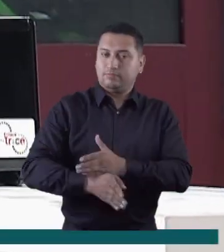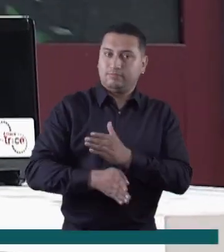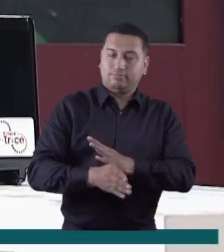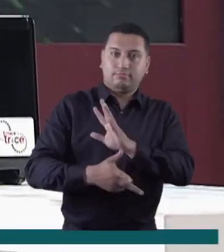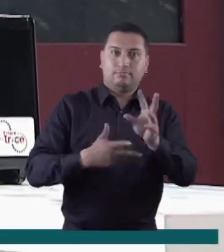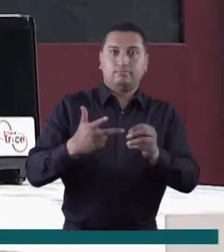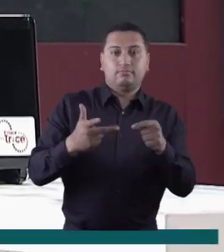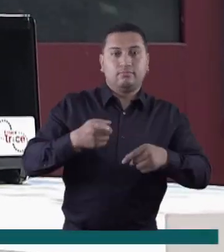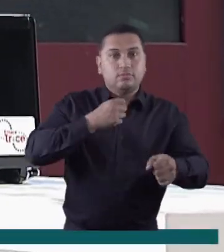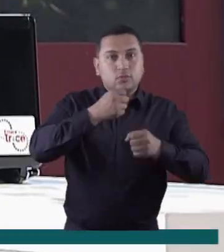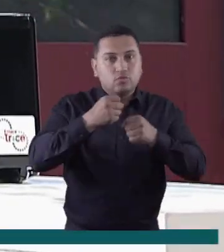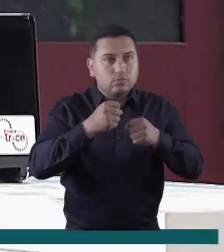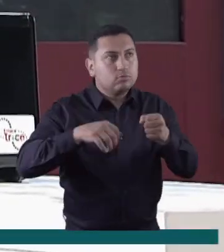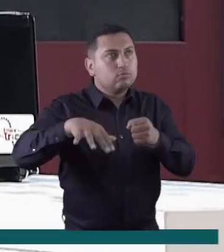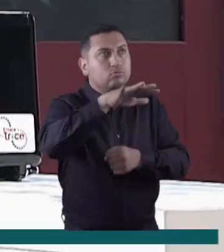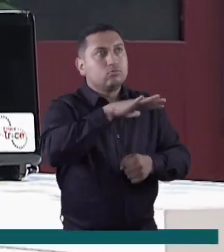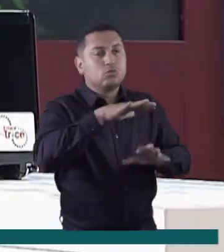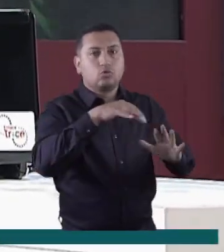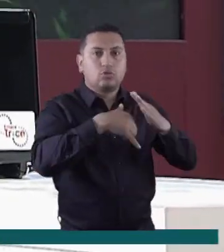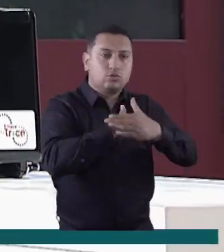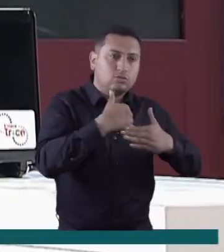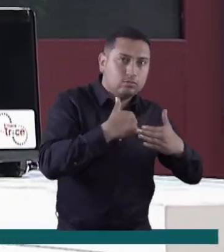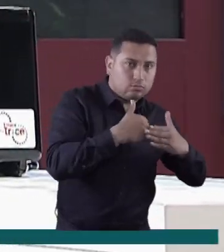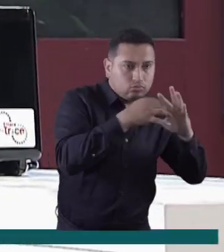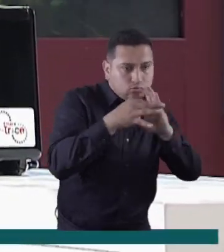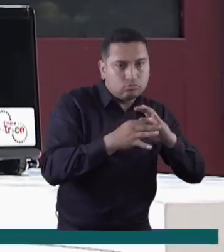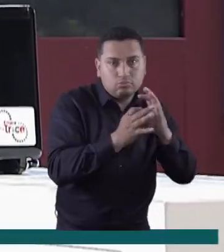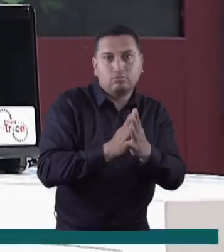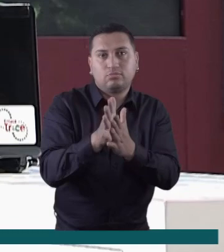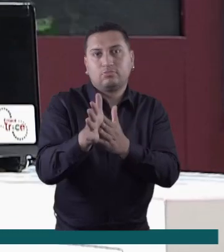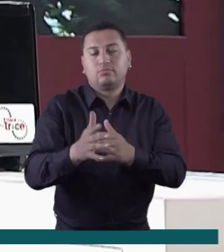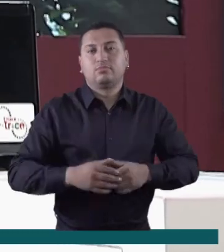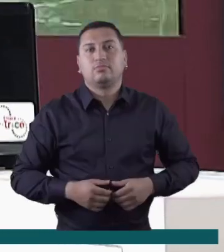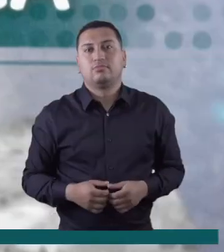Continuamos en Enlace 13. Es el informativo que une a nuestras regiones.